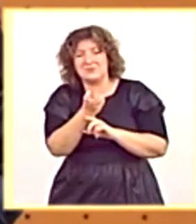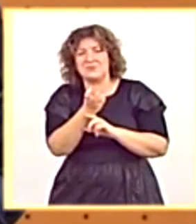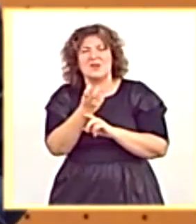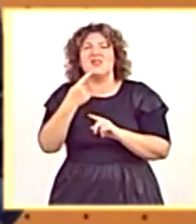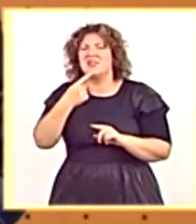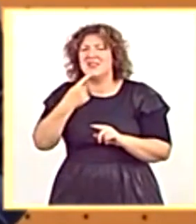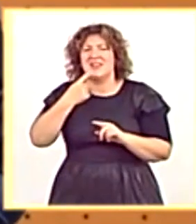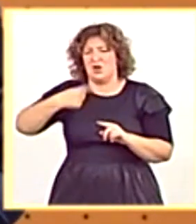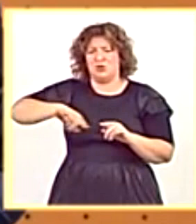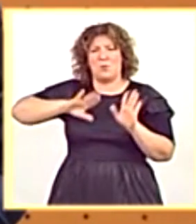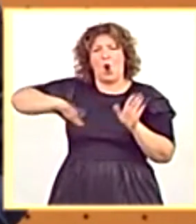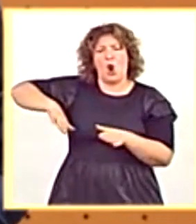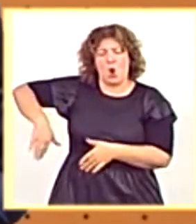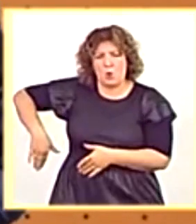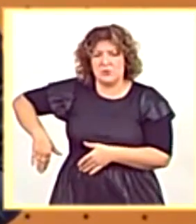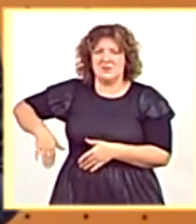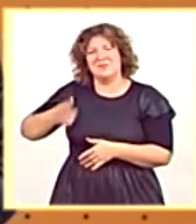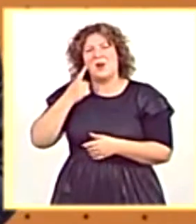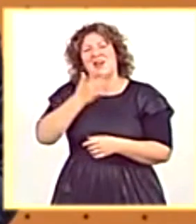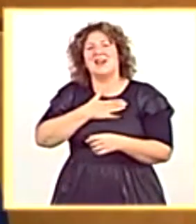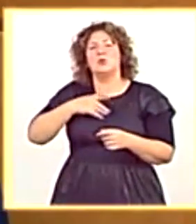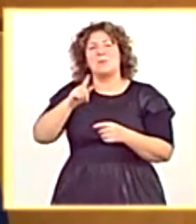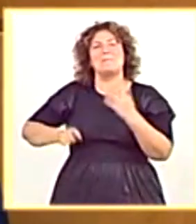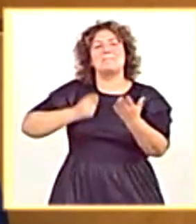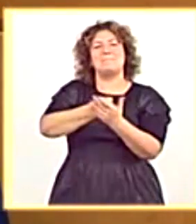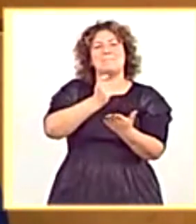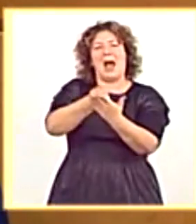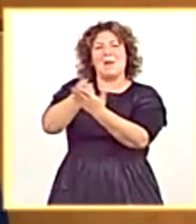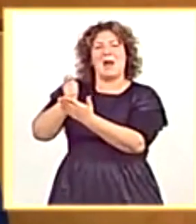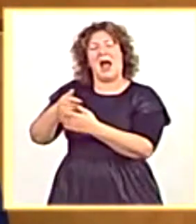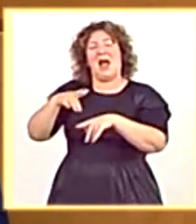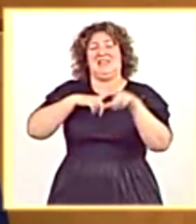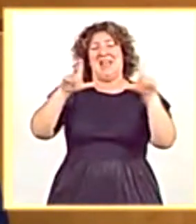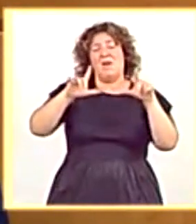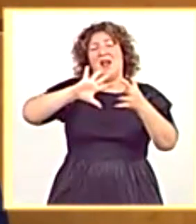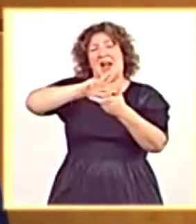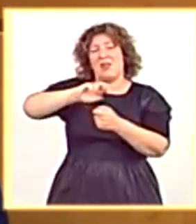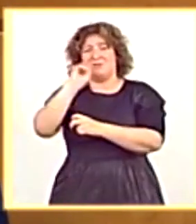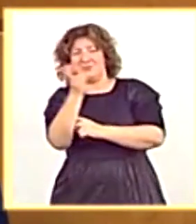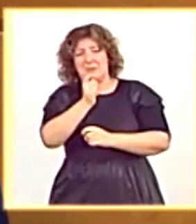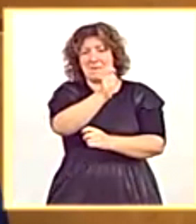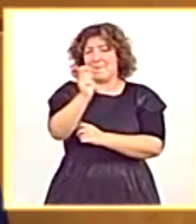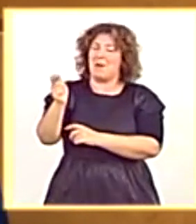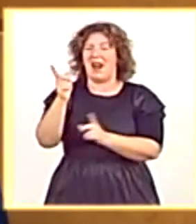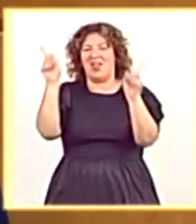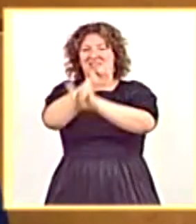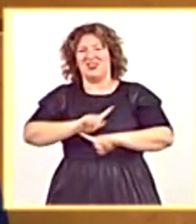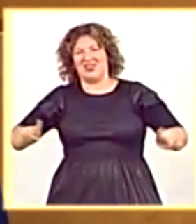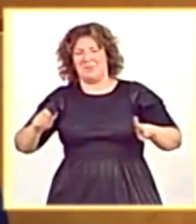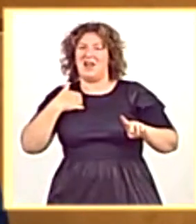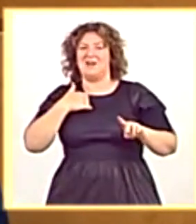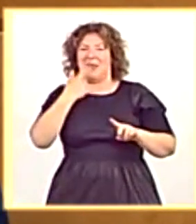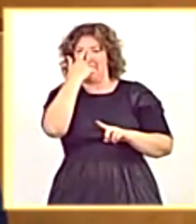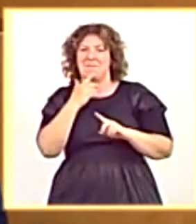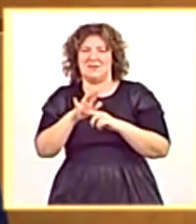dinero de todos los españoles que lo intenten camuflar. Su Gobierno, al igual que usted, es un fracaso. Y el equipo que le acompaña